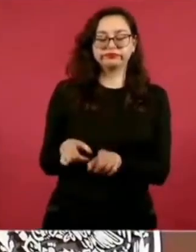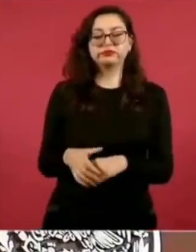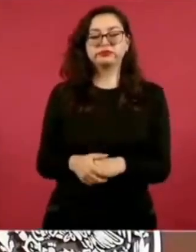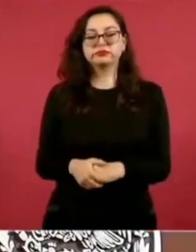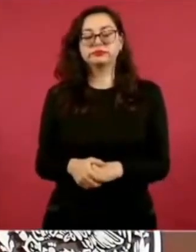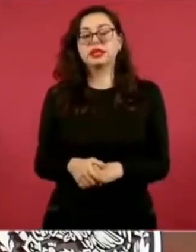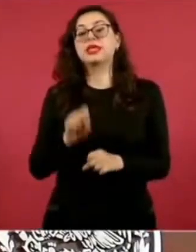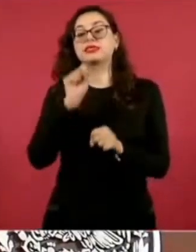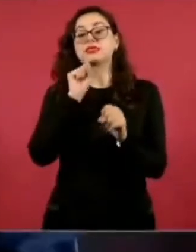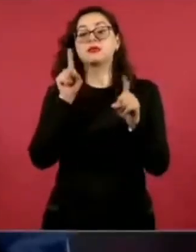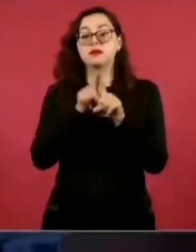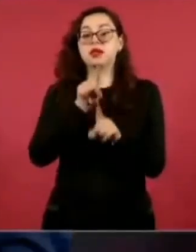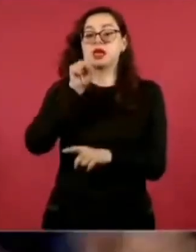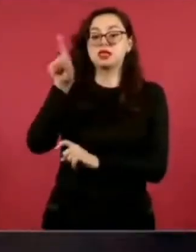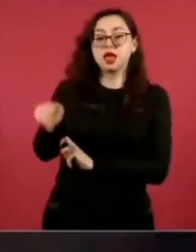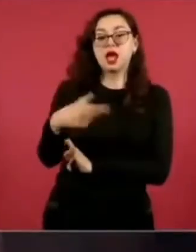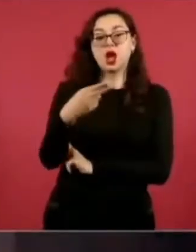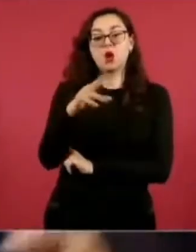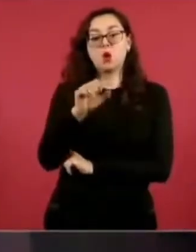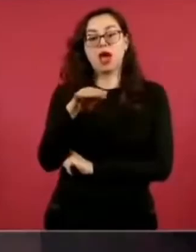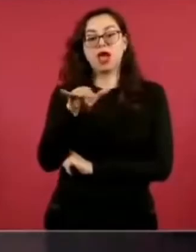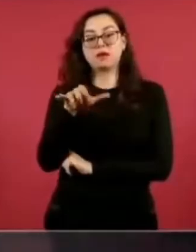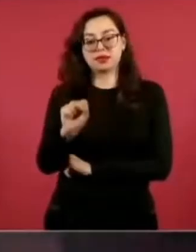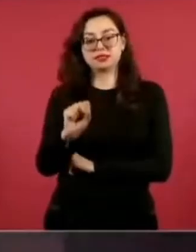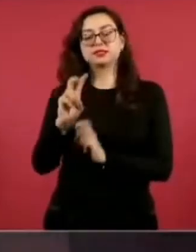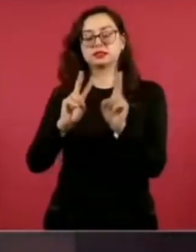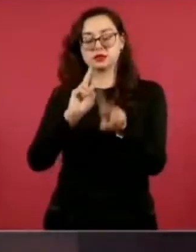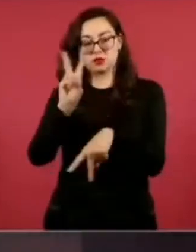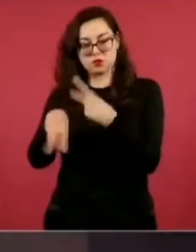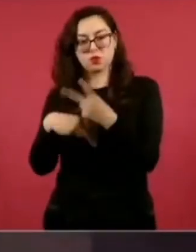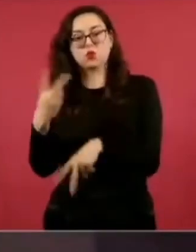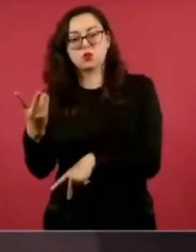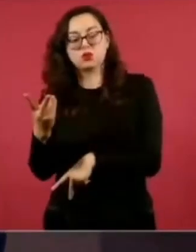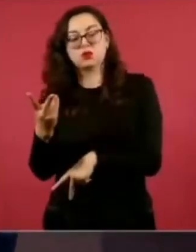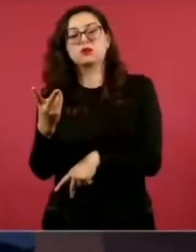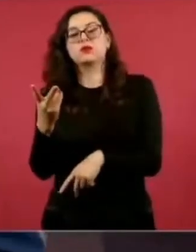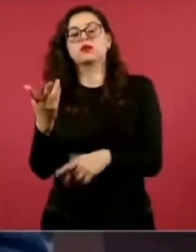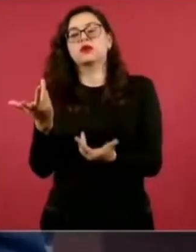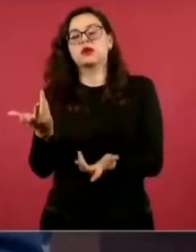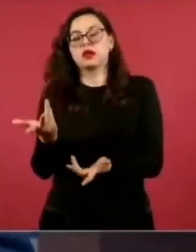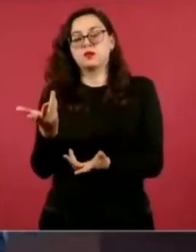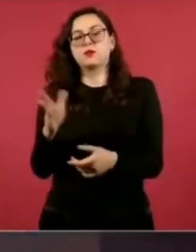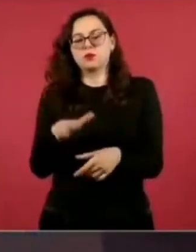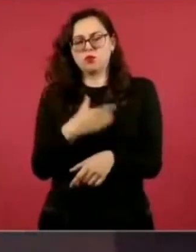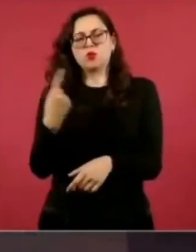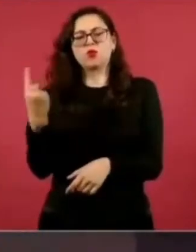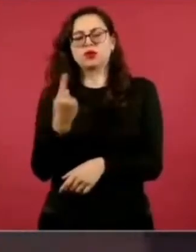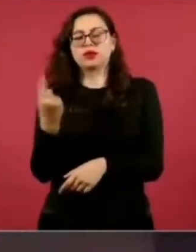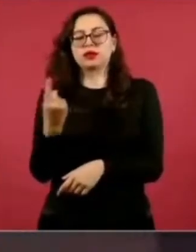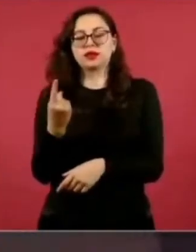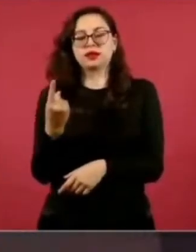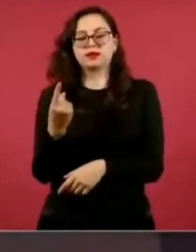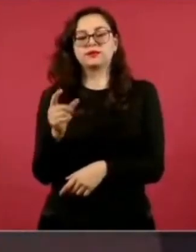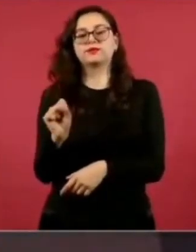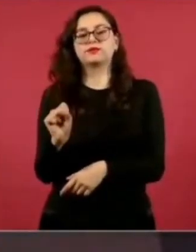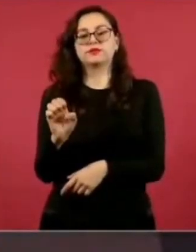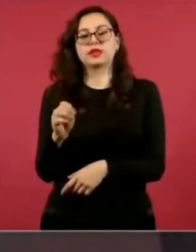en Guaymas, para que la Secretaría de Marina, que